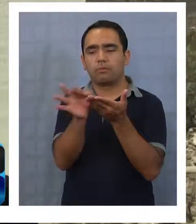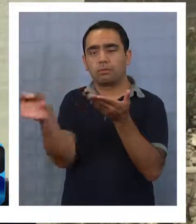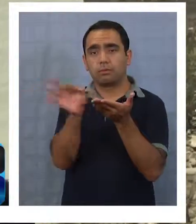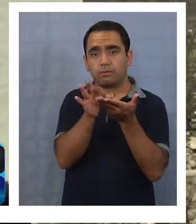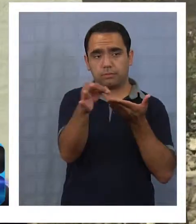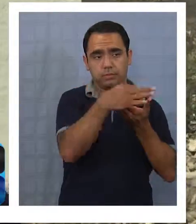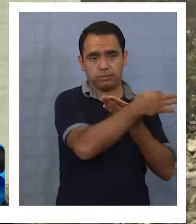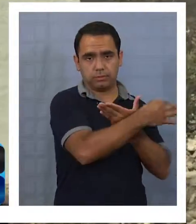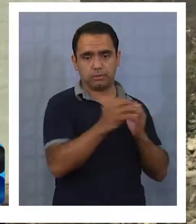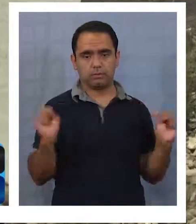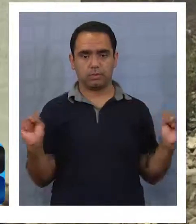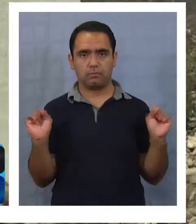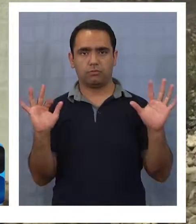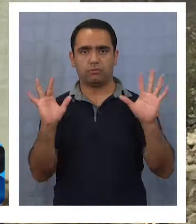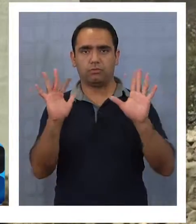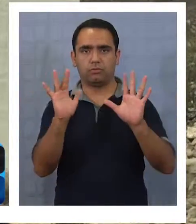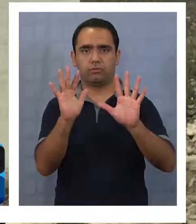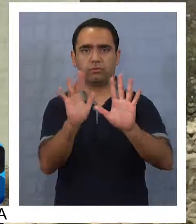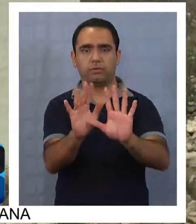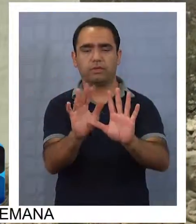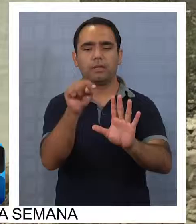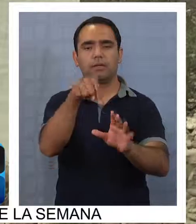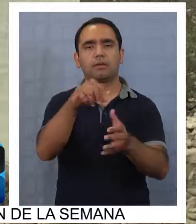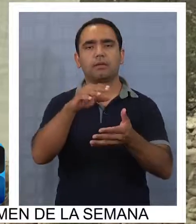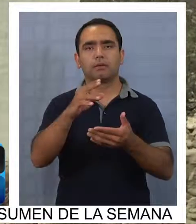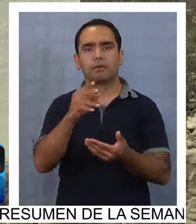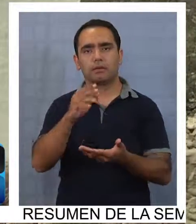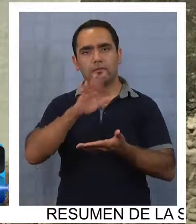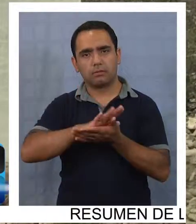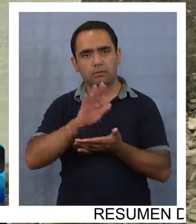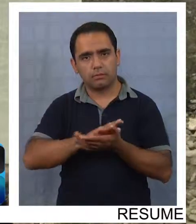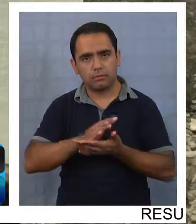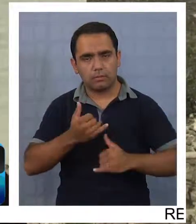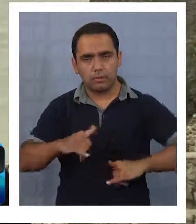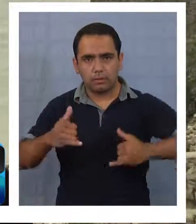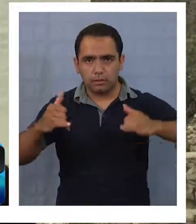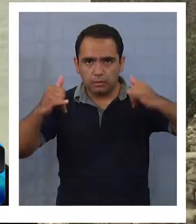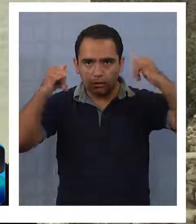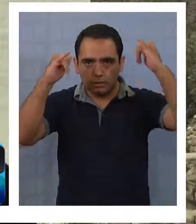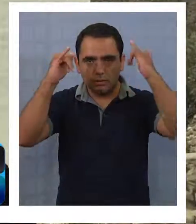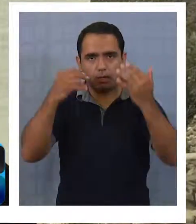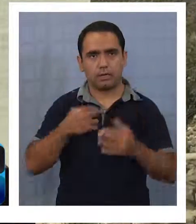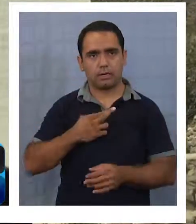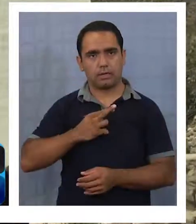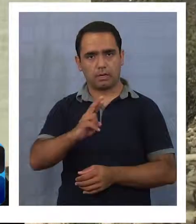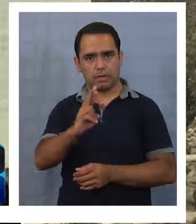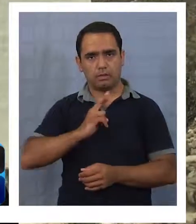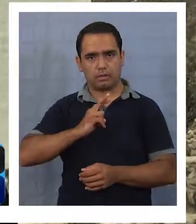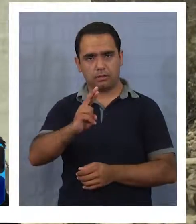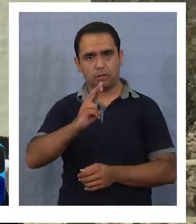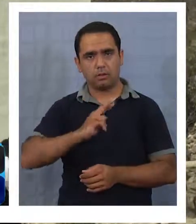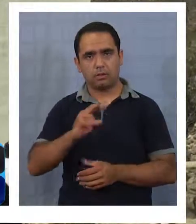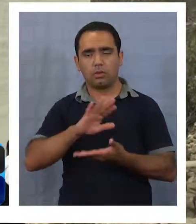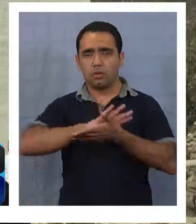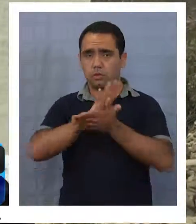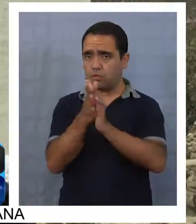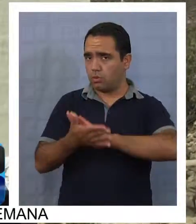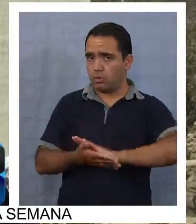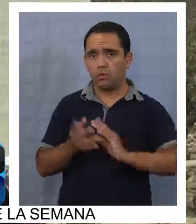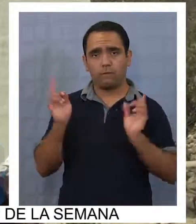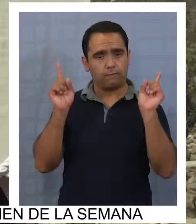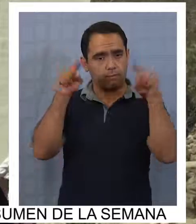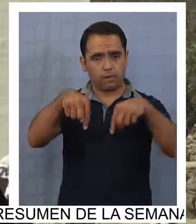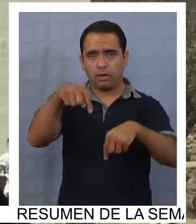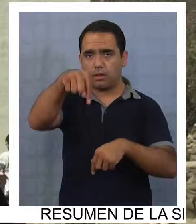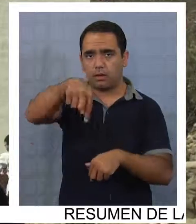transversal. Acá va a haber el devoto del señor Cipiza, de todos los pueblos, de todos los bienes, de las ciudades que vienen